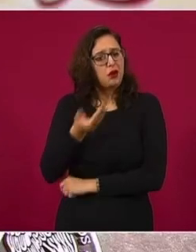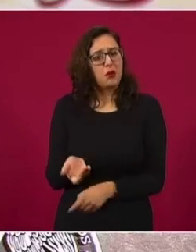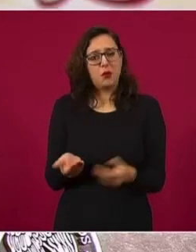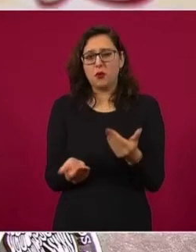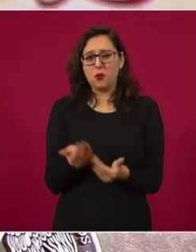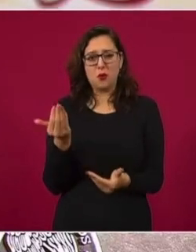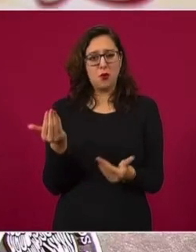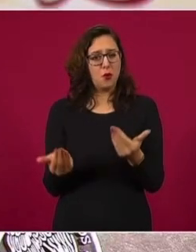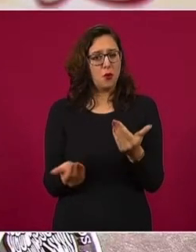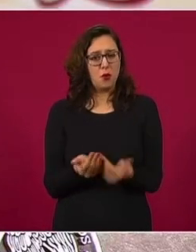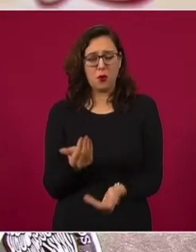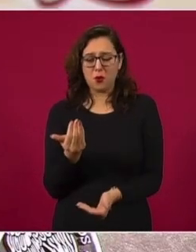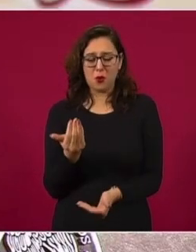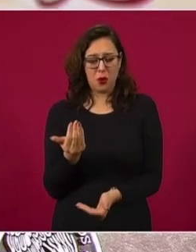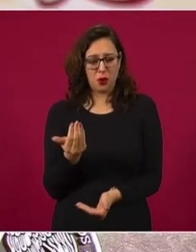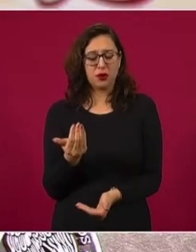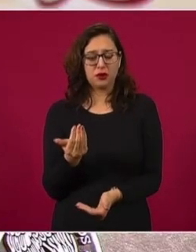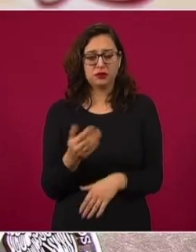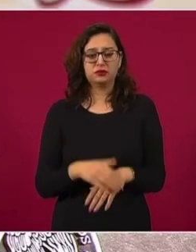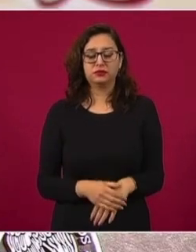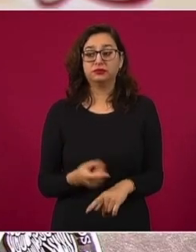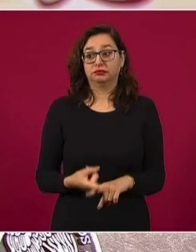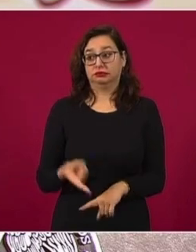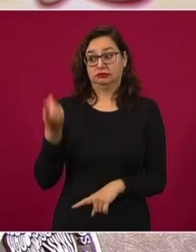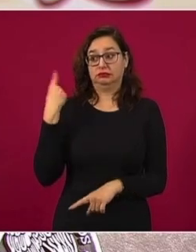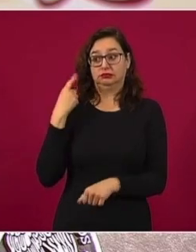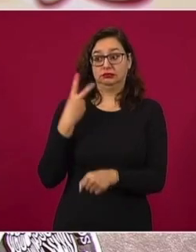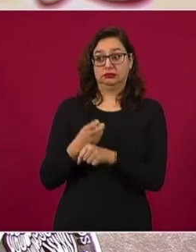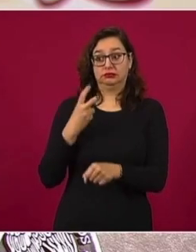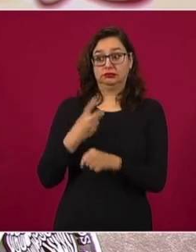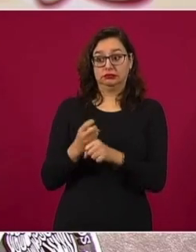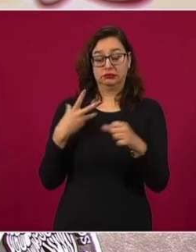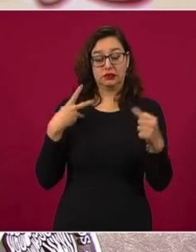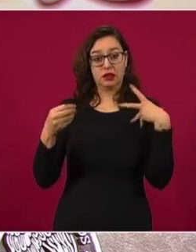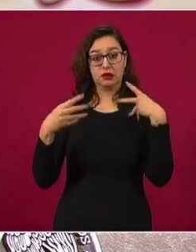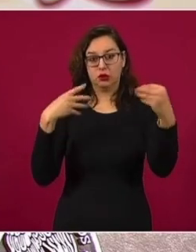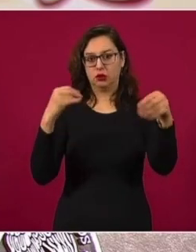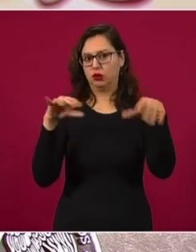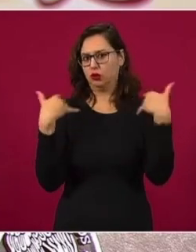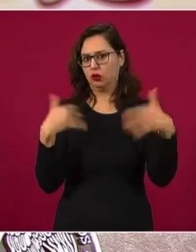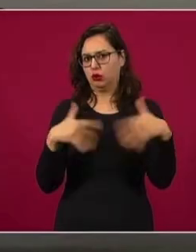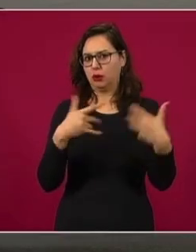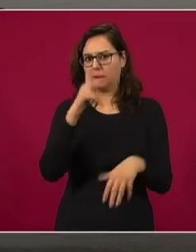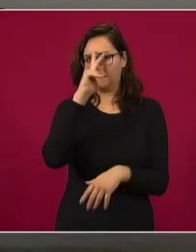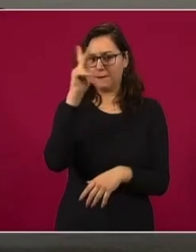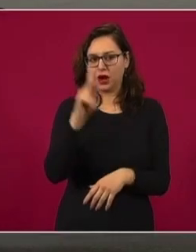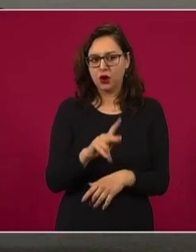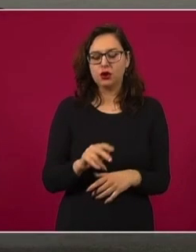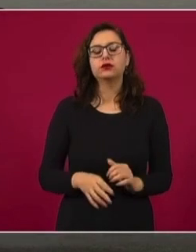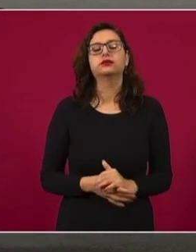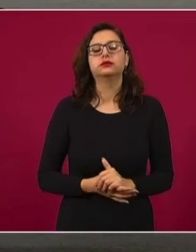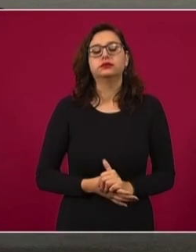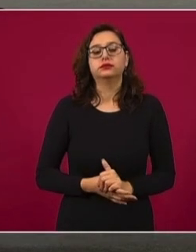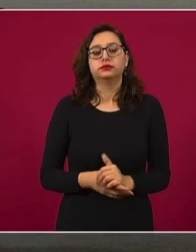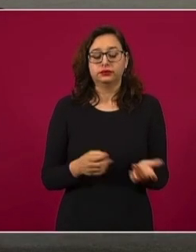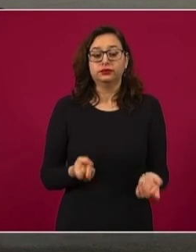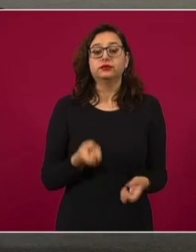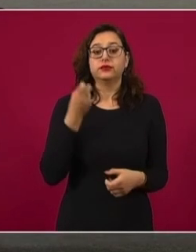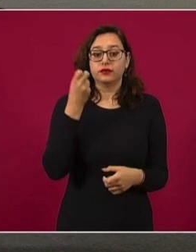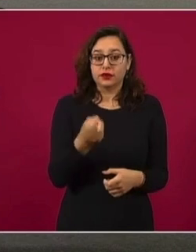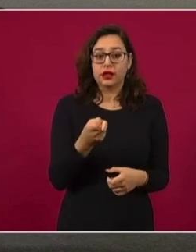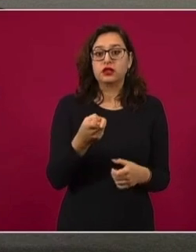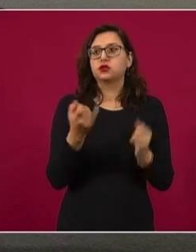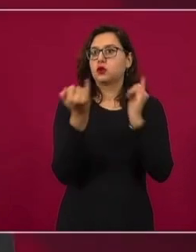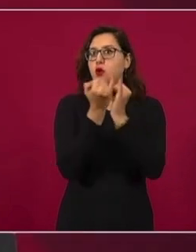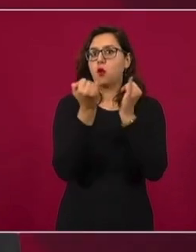ola más importante que tuvimos, que fue la segunda ola. Este patrón de comportamiento epidémico es semejante al que hay en